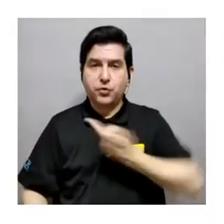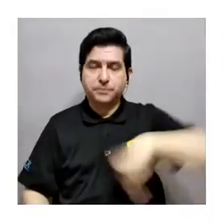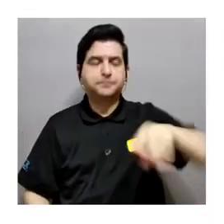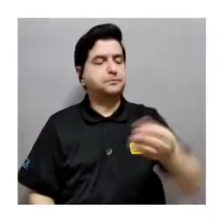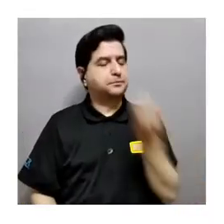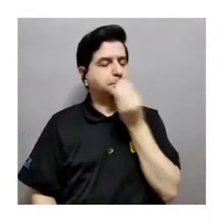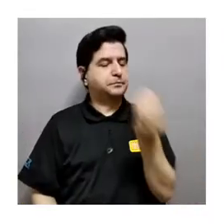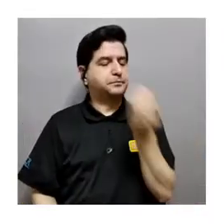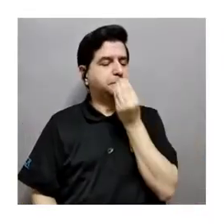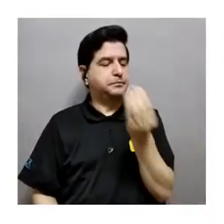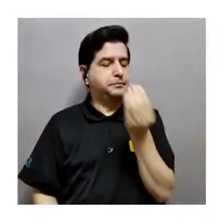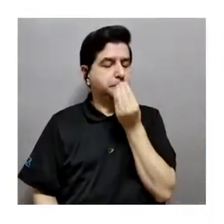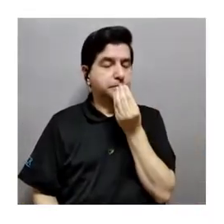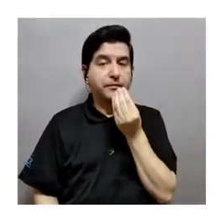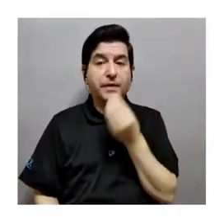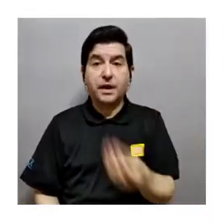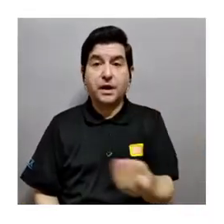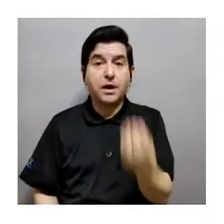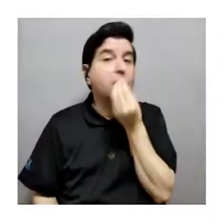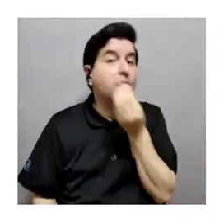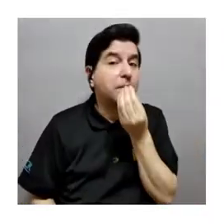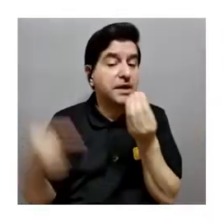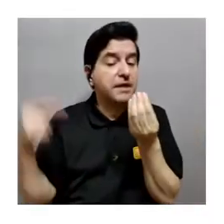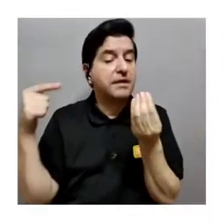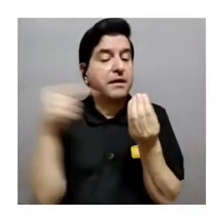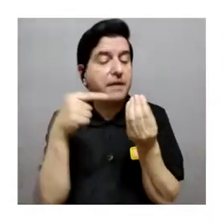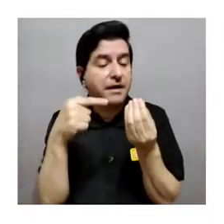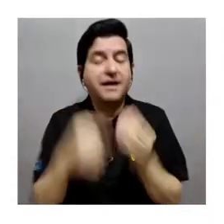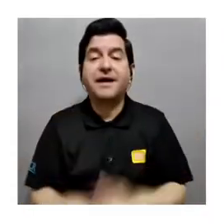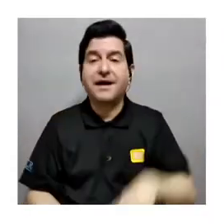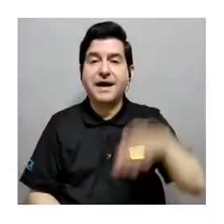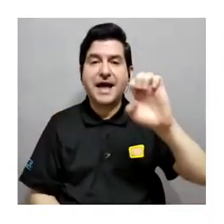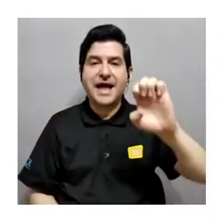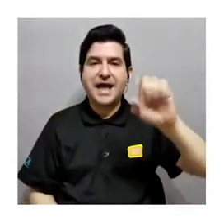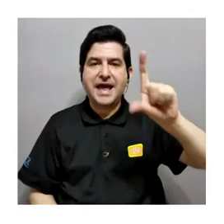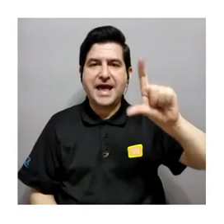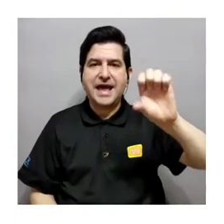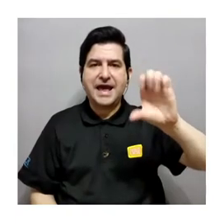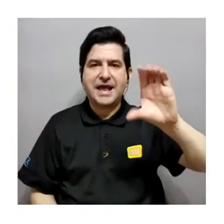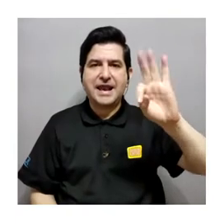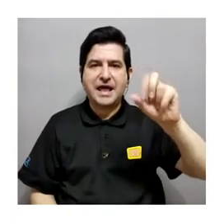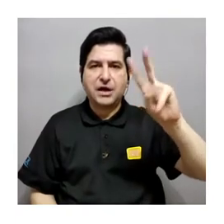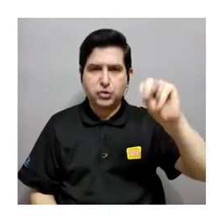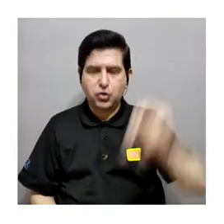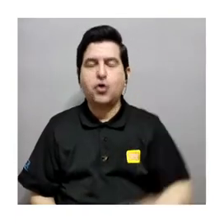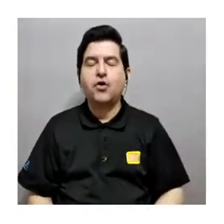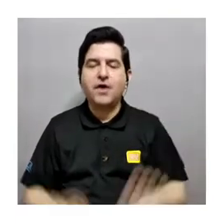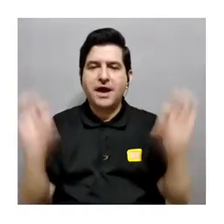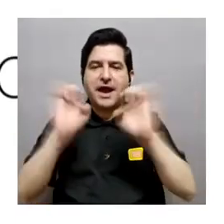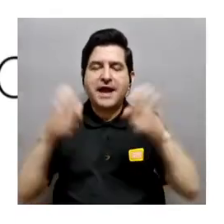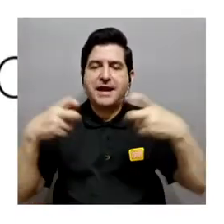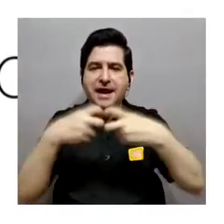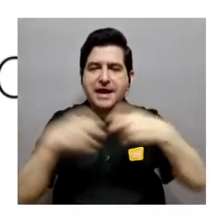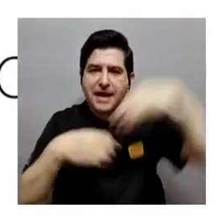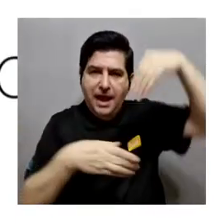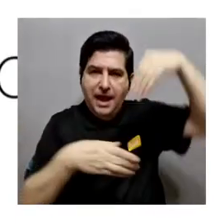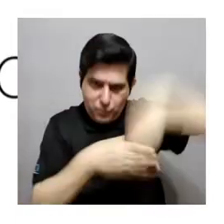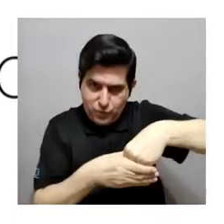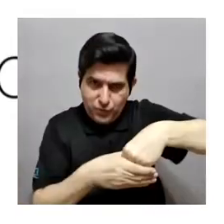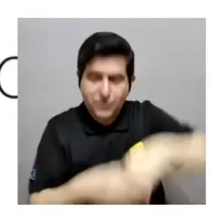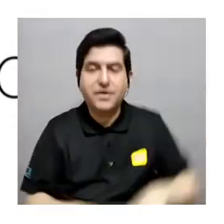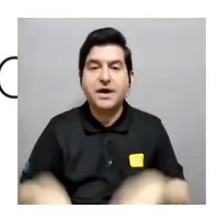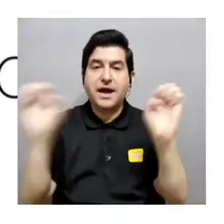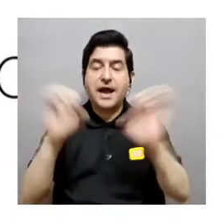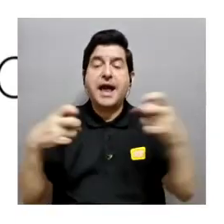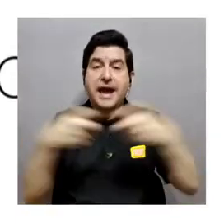que nosotros comemos, ¿verdad? La comida resulta que tiene electrones, o tiene como un tipo de energía eléctrica ahí almacenada y